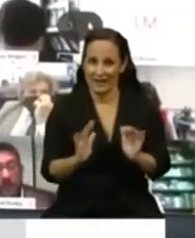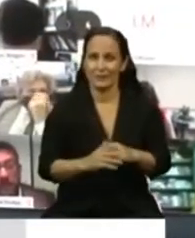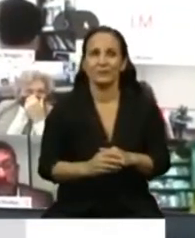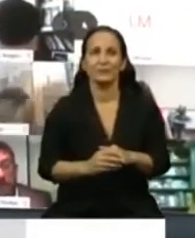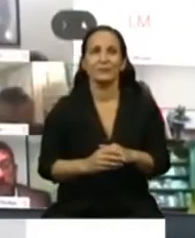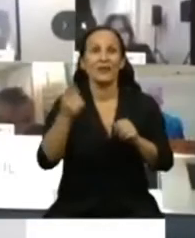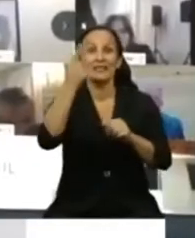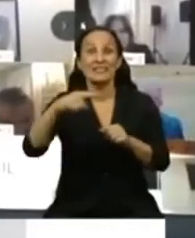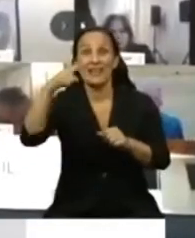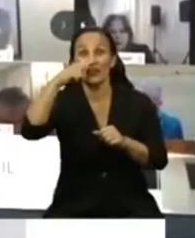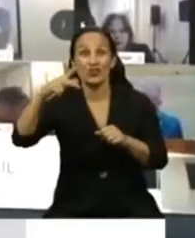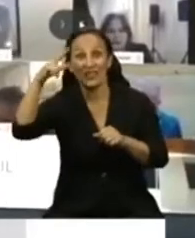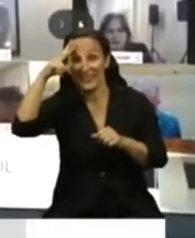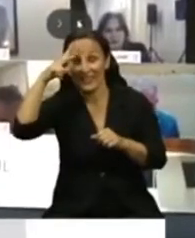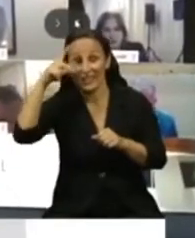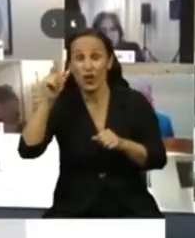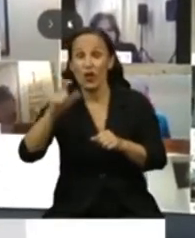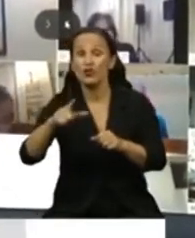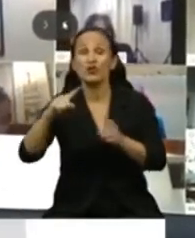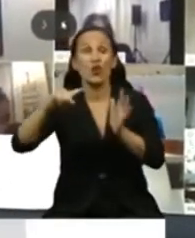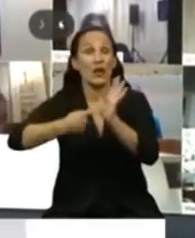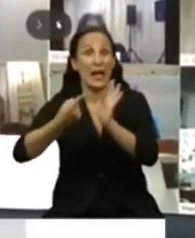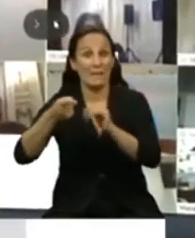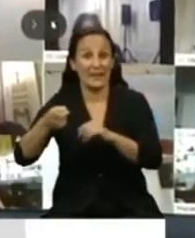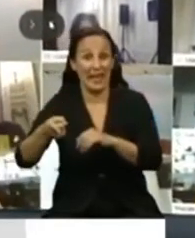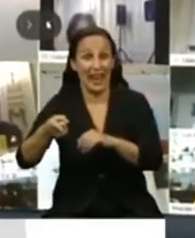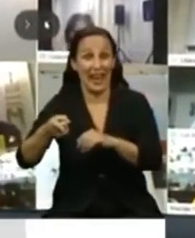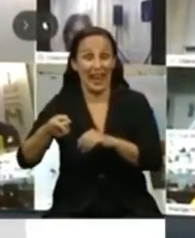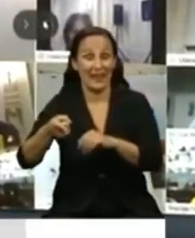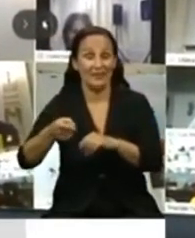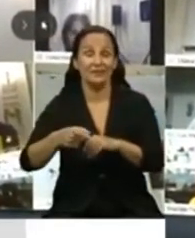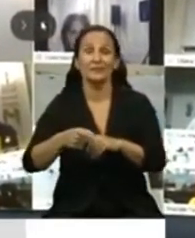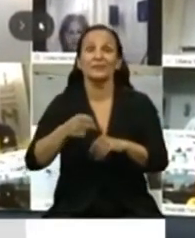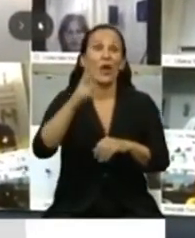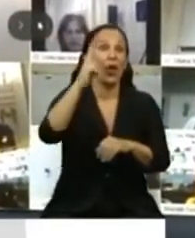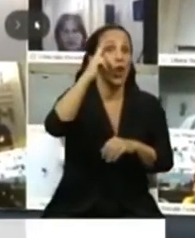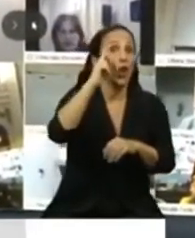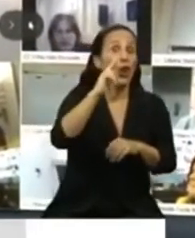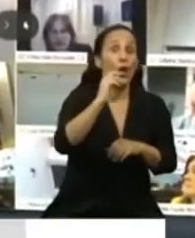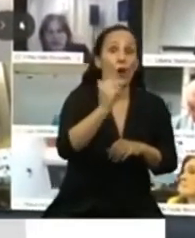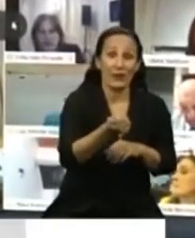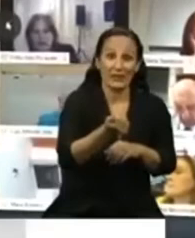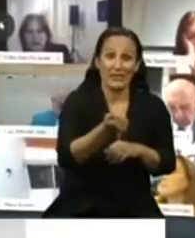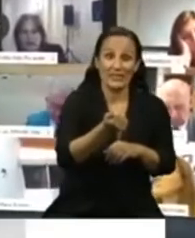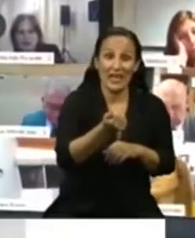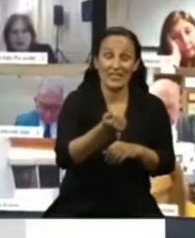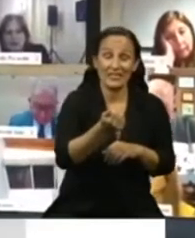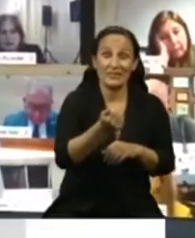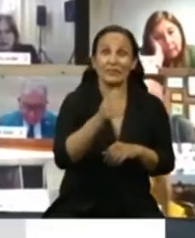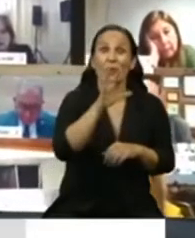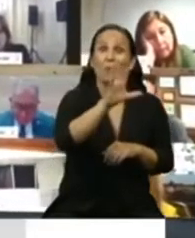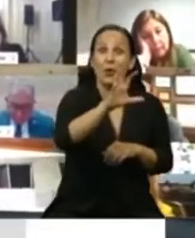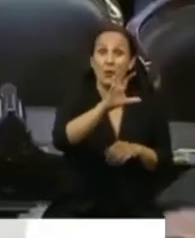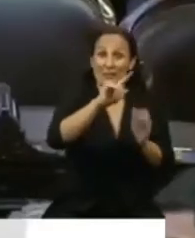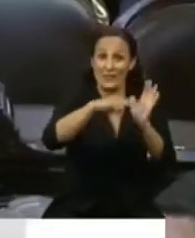178 casos se dieron en Capital Federal, 96 casos en la provincia de